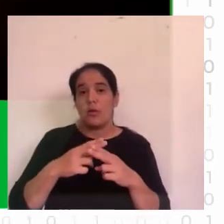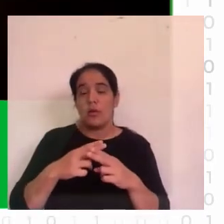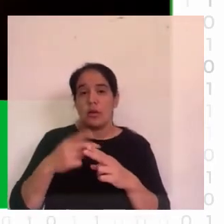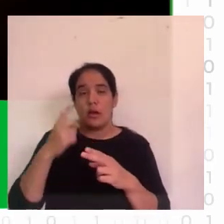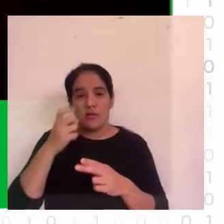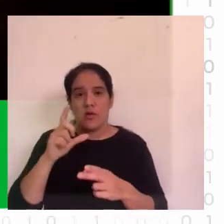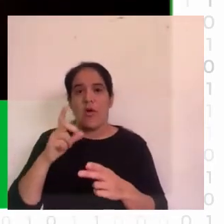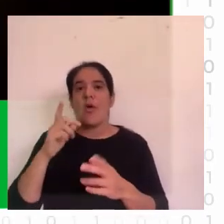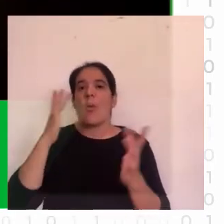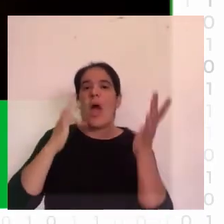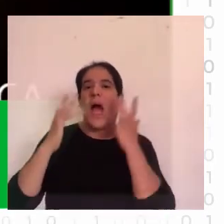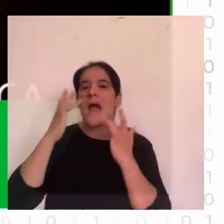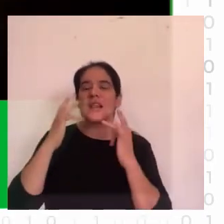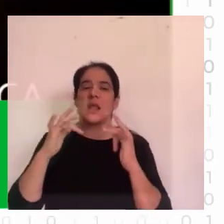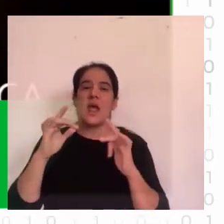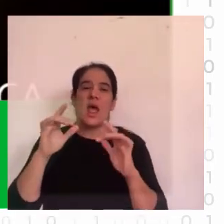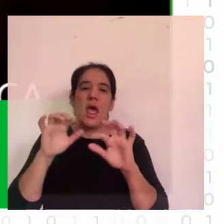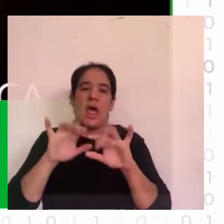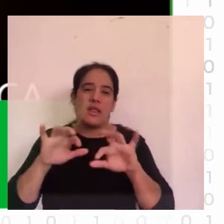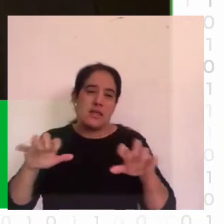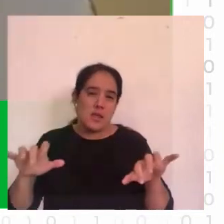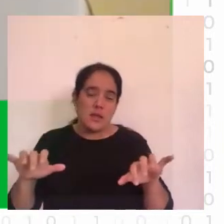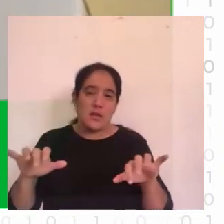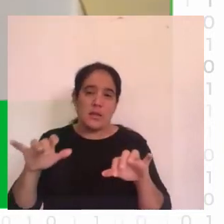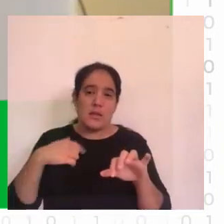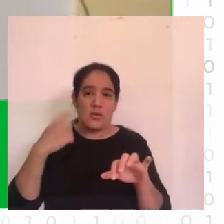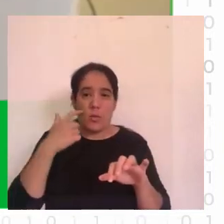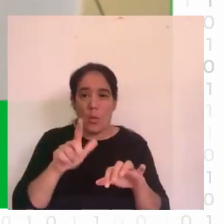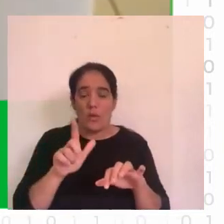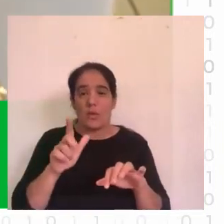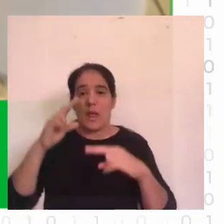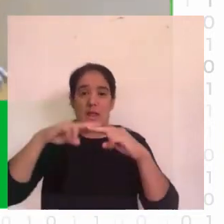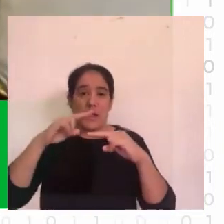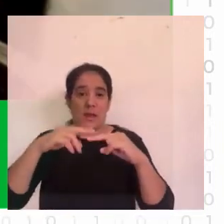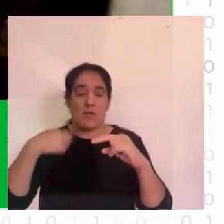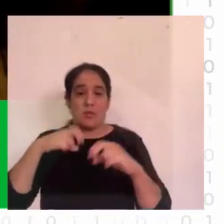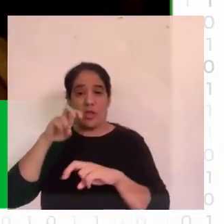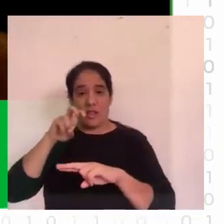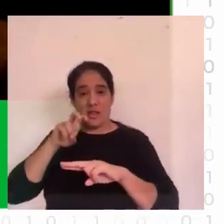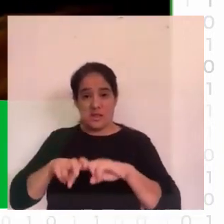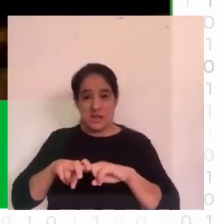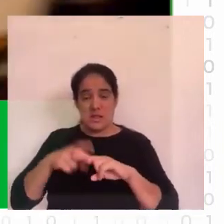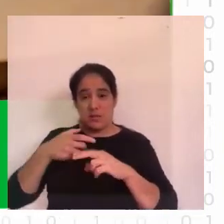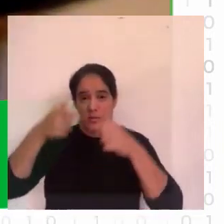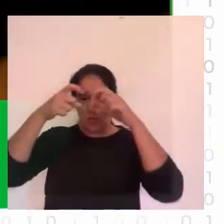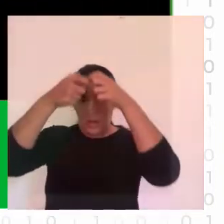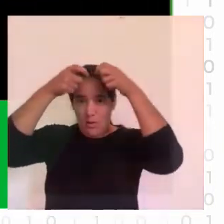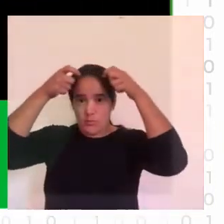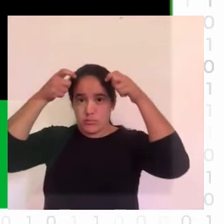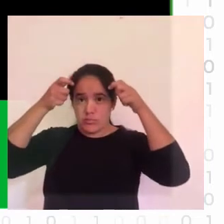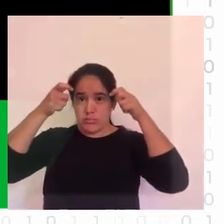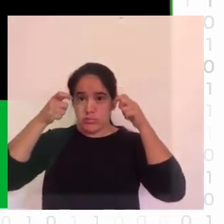exhibición consiste en una instalación artística cuando vos te sentás te colocas una vincha que captura la actividad